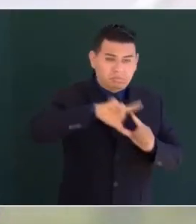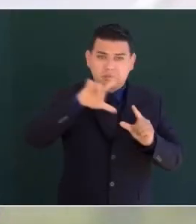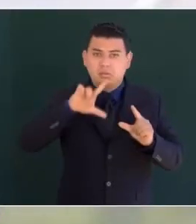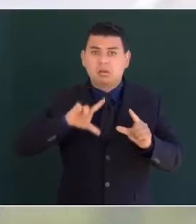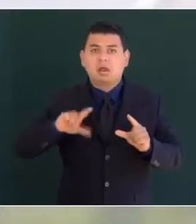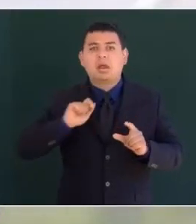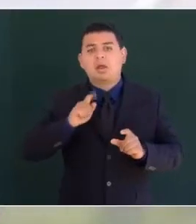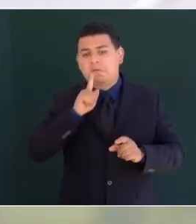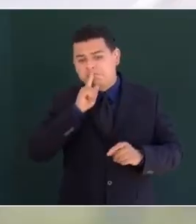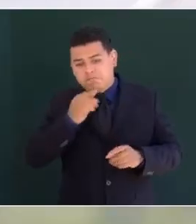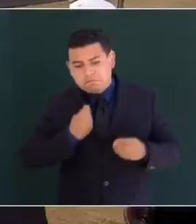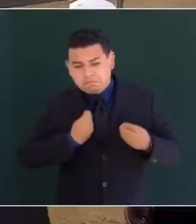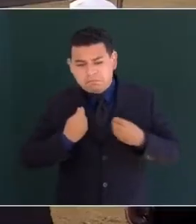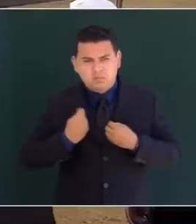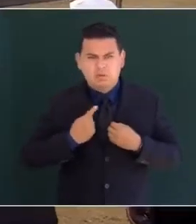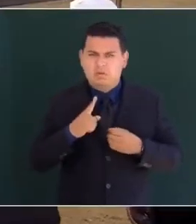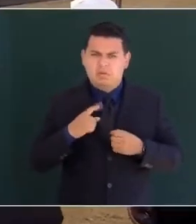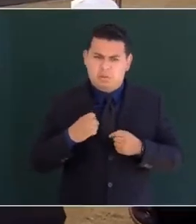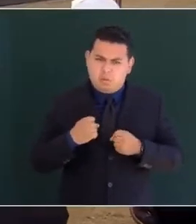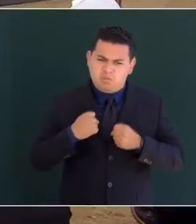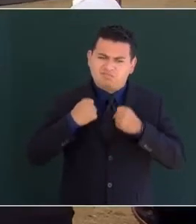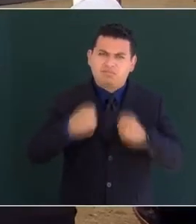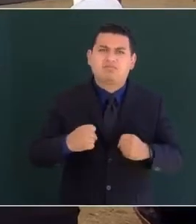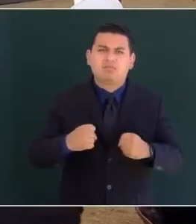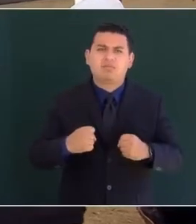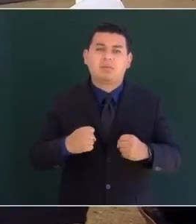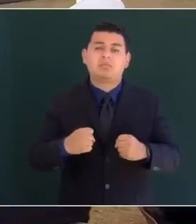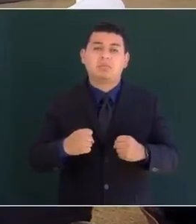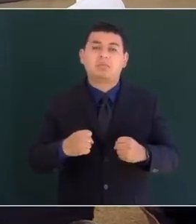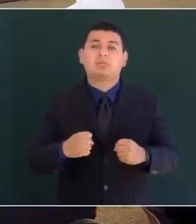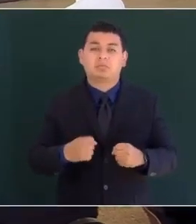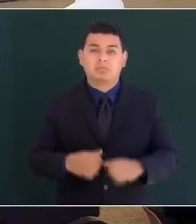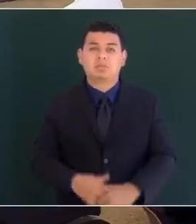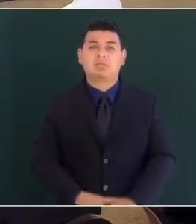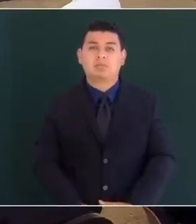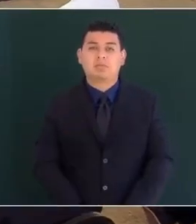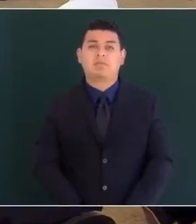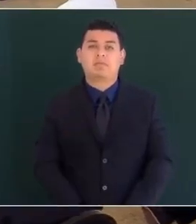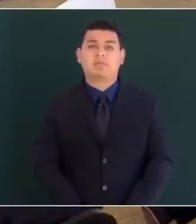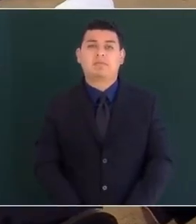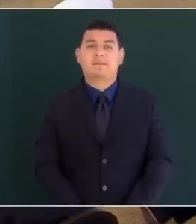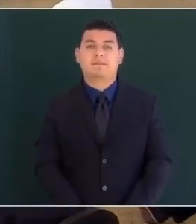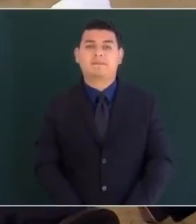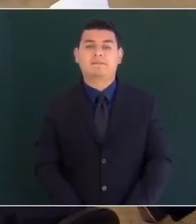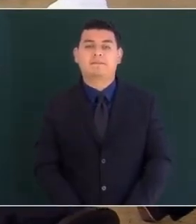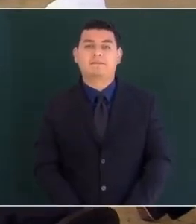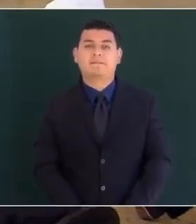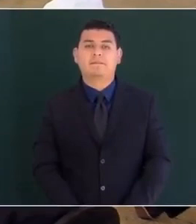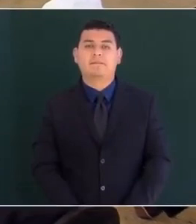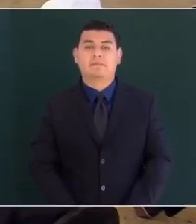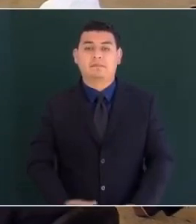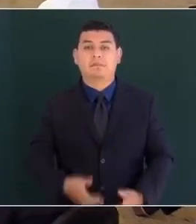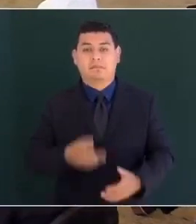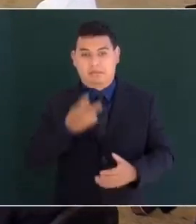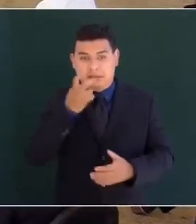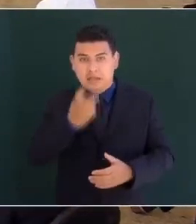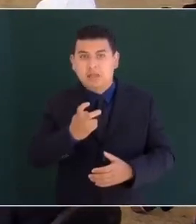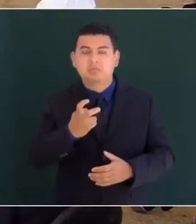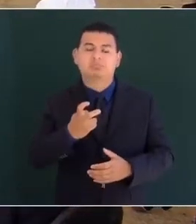habría de ser colonia pero para entonces también